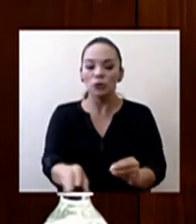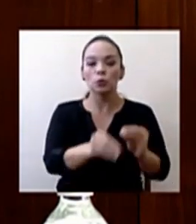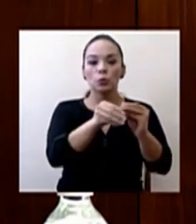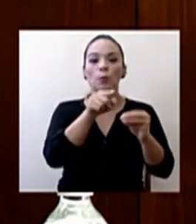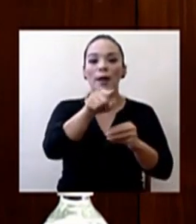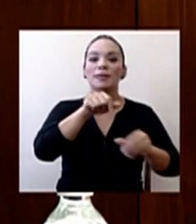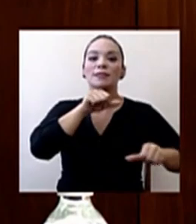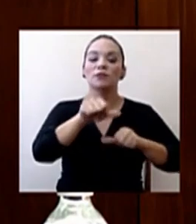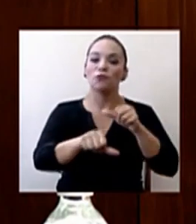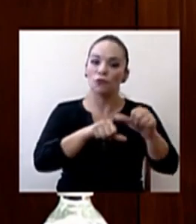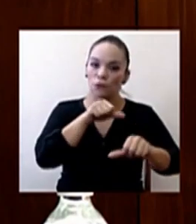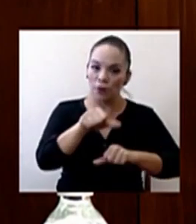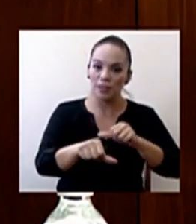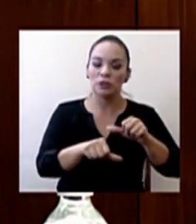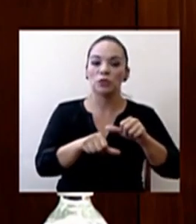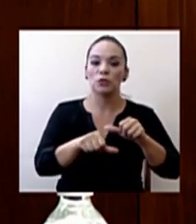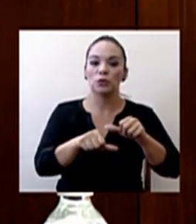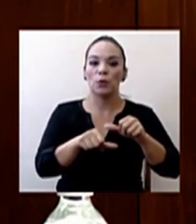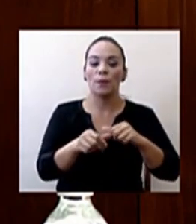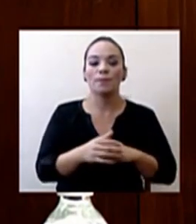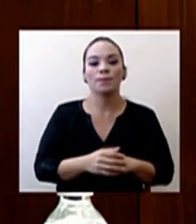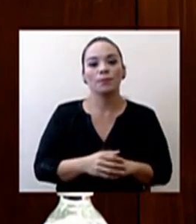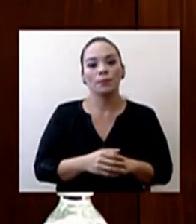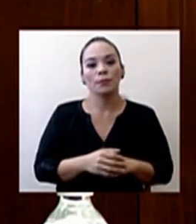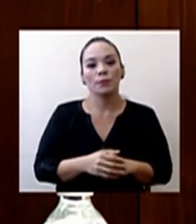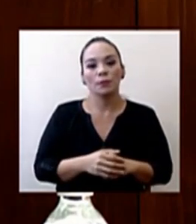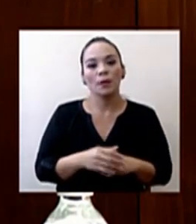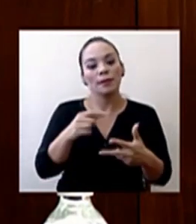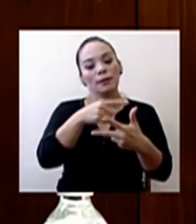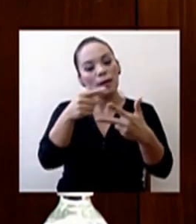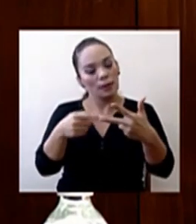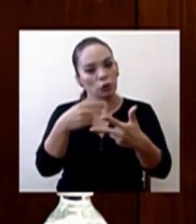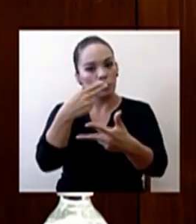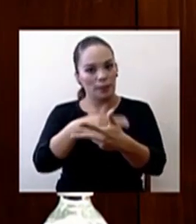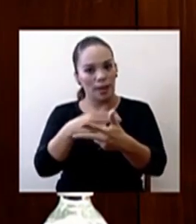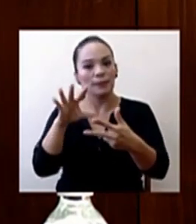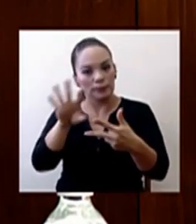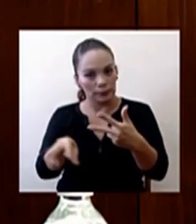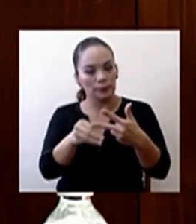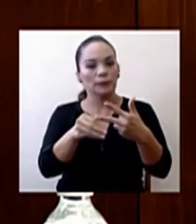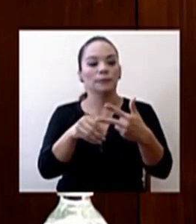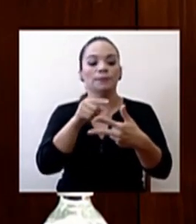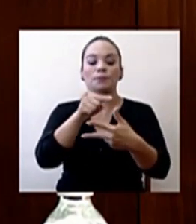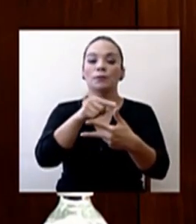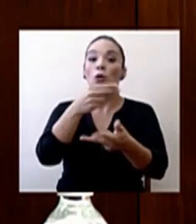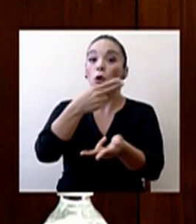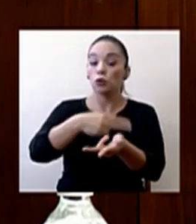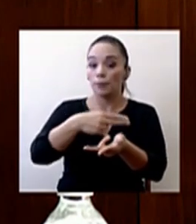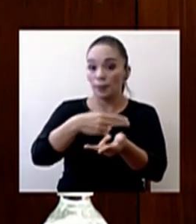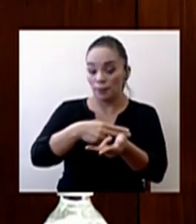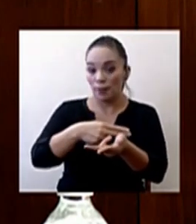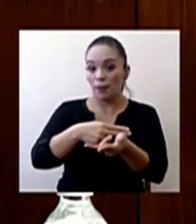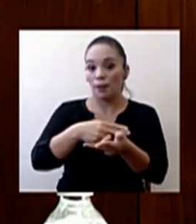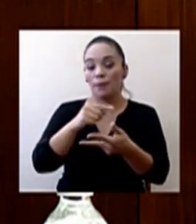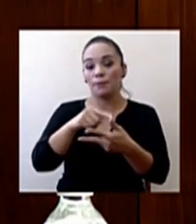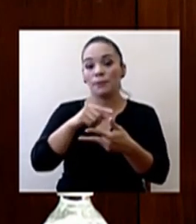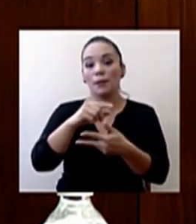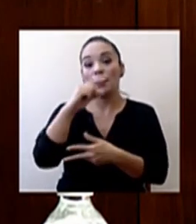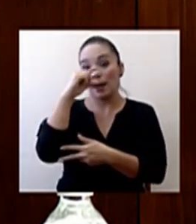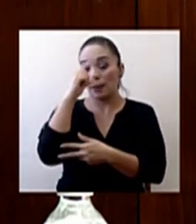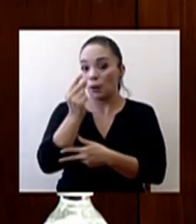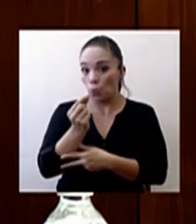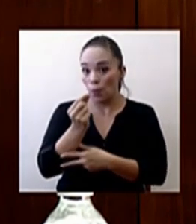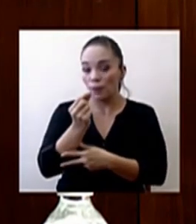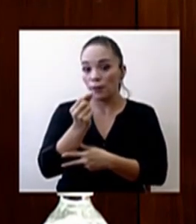esfuerzo inicialmente con tres hospitales que son el hospital Calderón